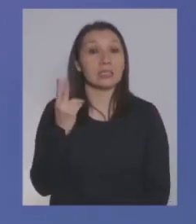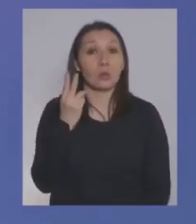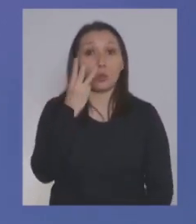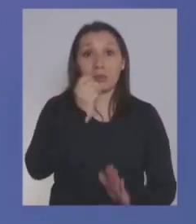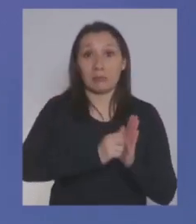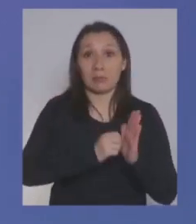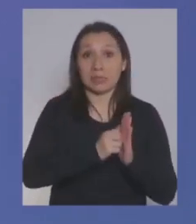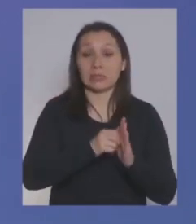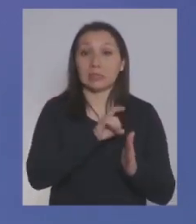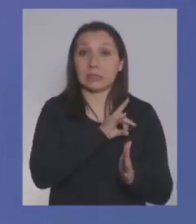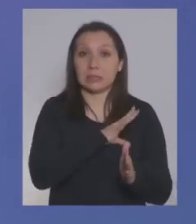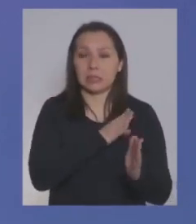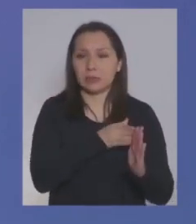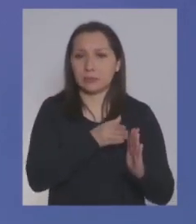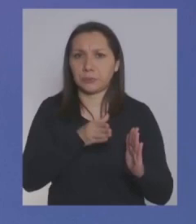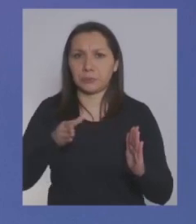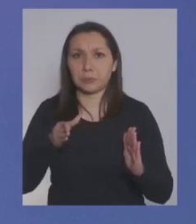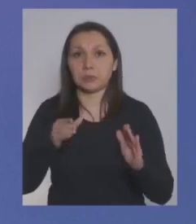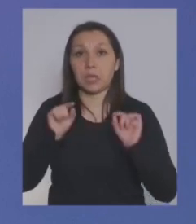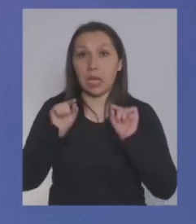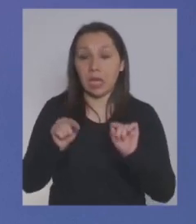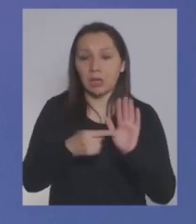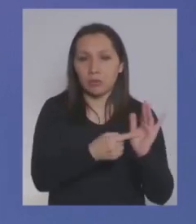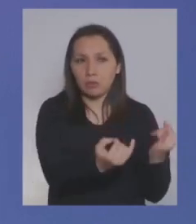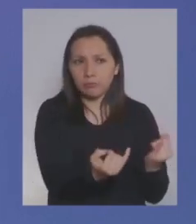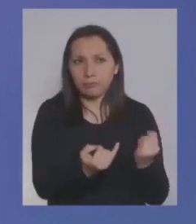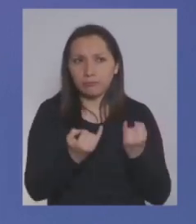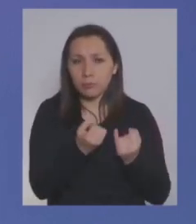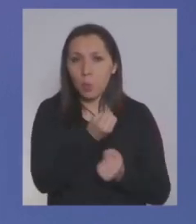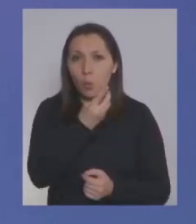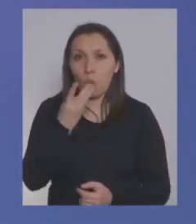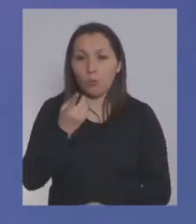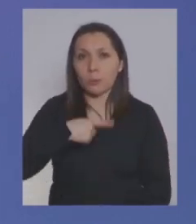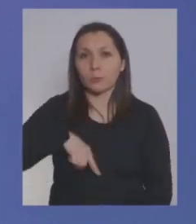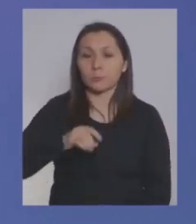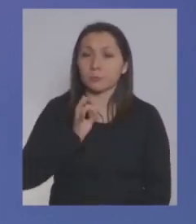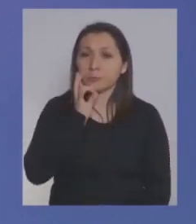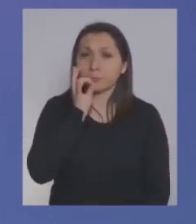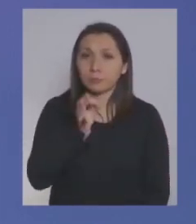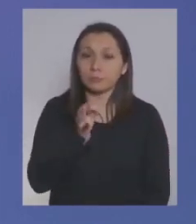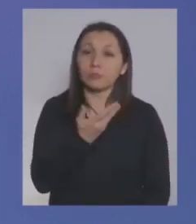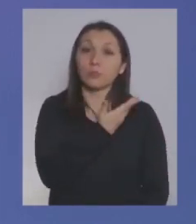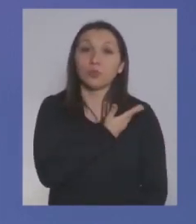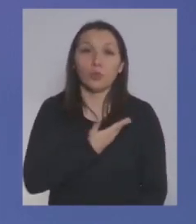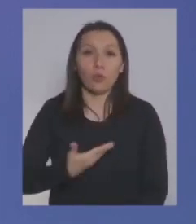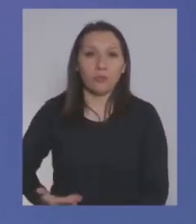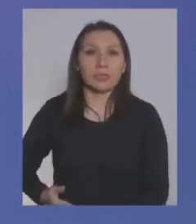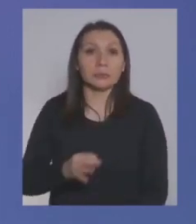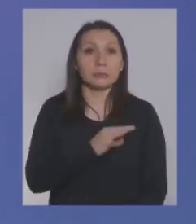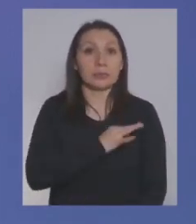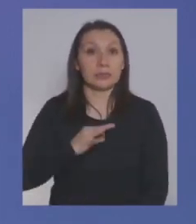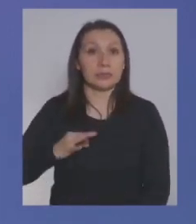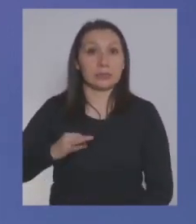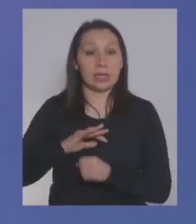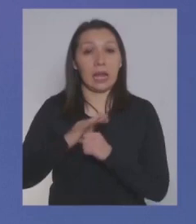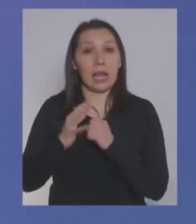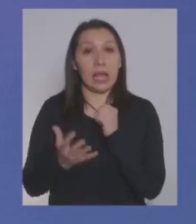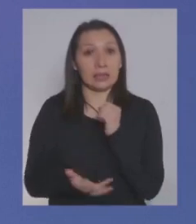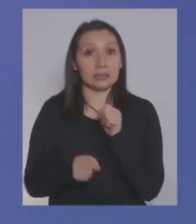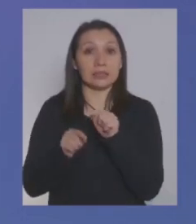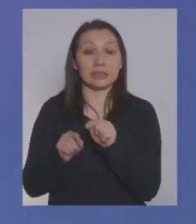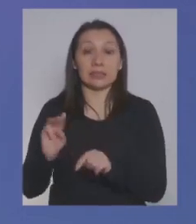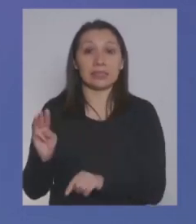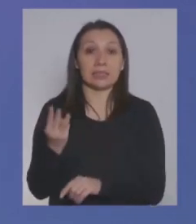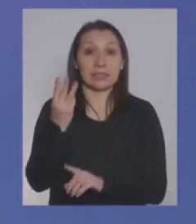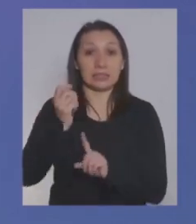trimestre. Y lo que esta cifra marca, y así lo hemos expresado nosotros como gobierno, como Ministerio de Hacienda, es que este